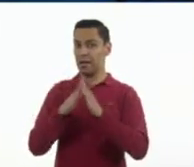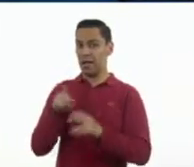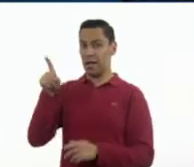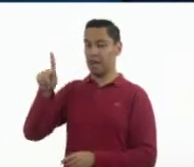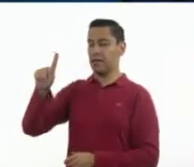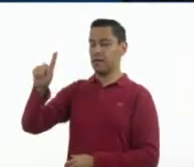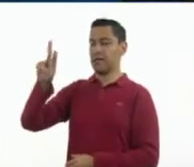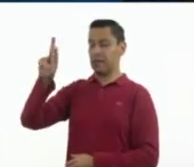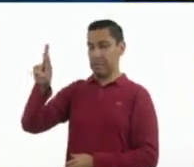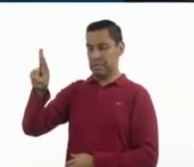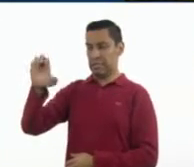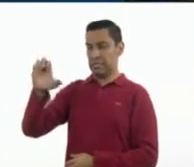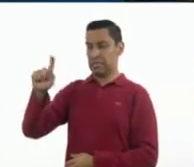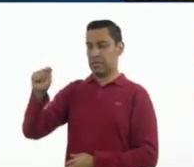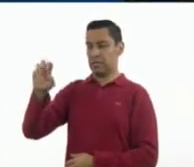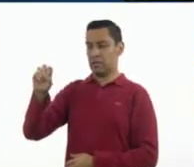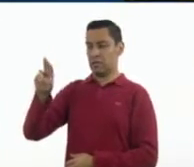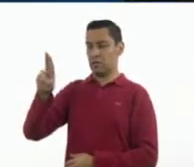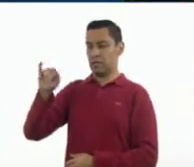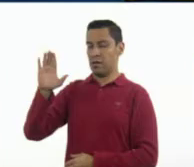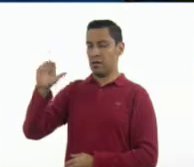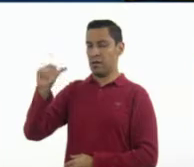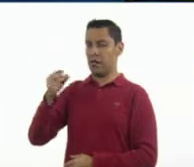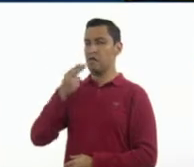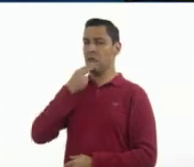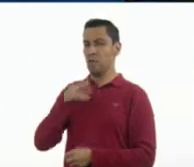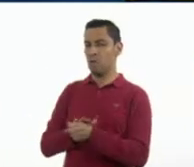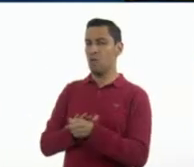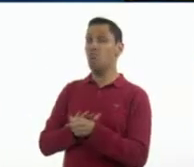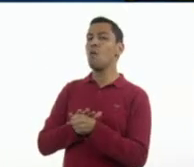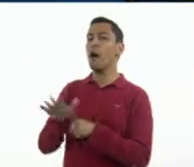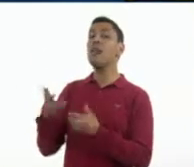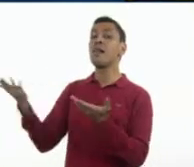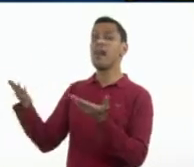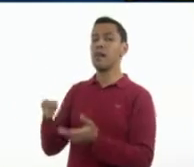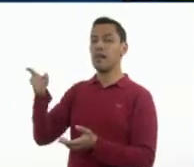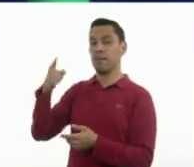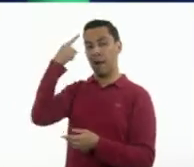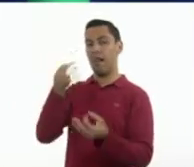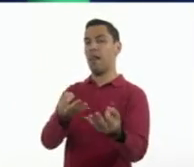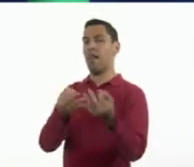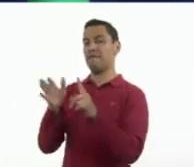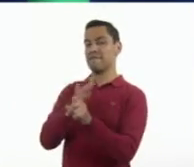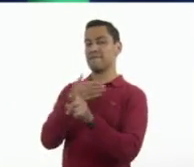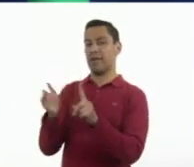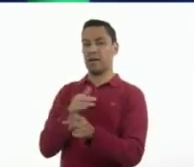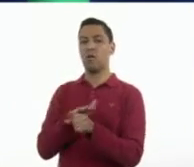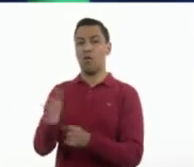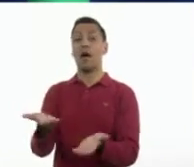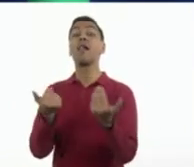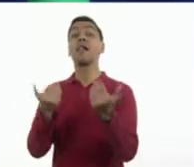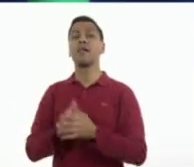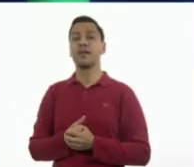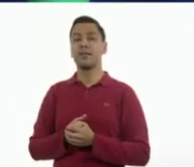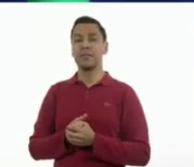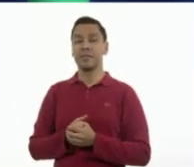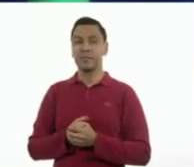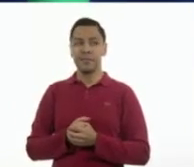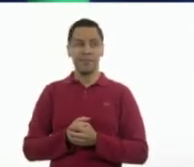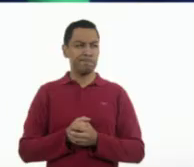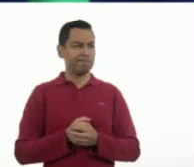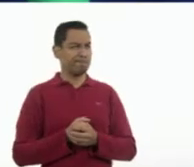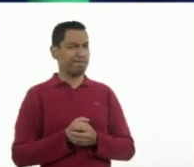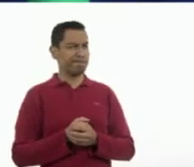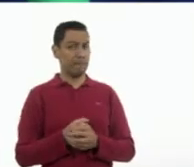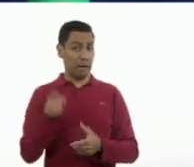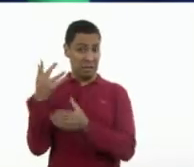retórica se utiliza para llamar la atención del público en este caso? Bueno, aquí están usando una frase que dice,